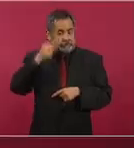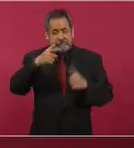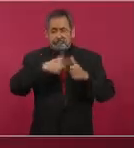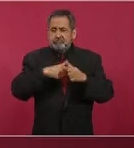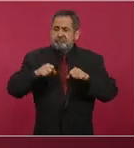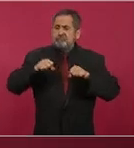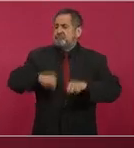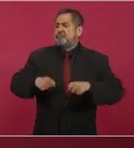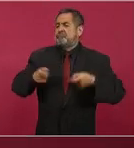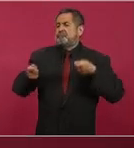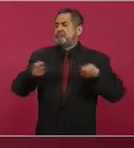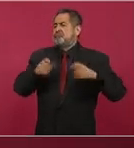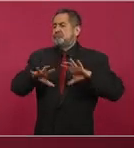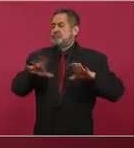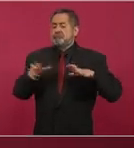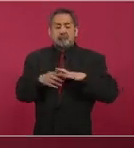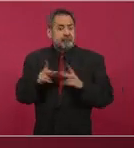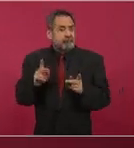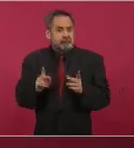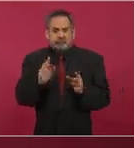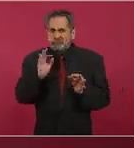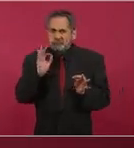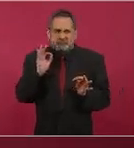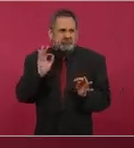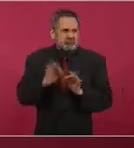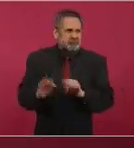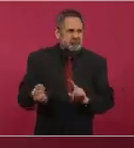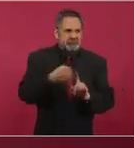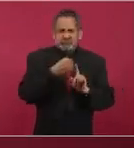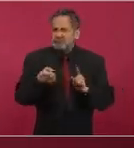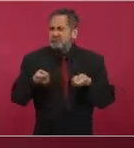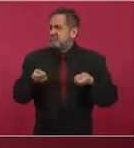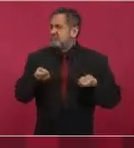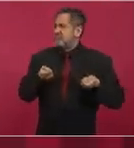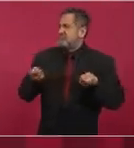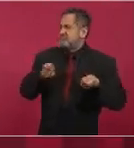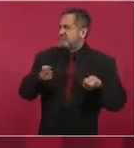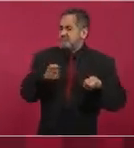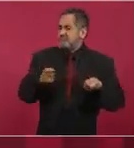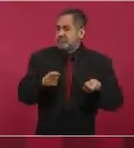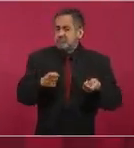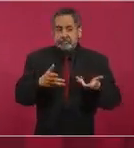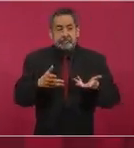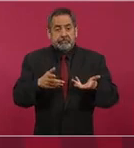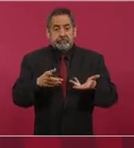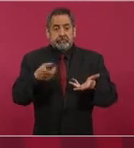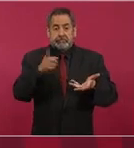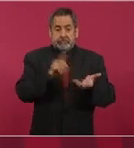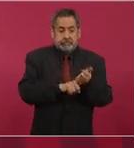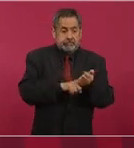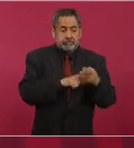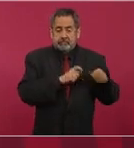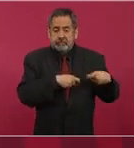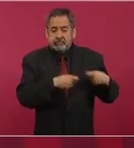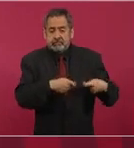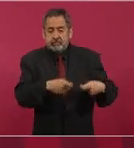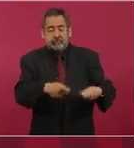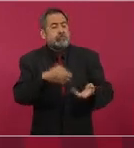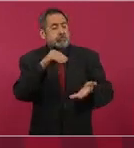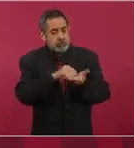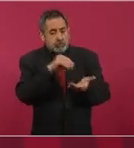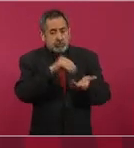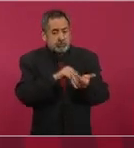y era tan perfecta que no pudo, y tan profundo el régimen